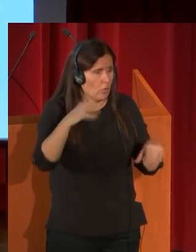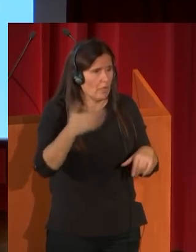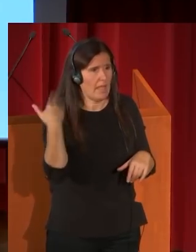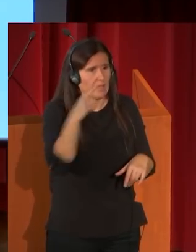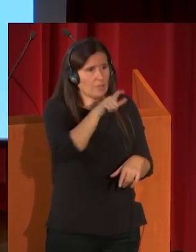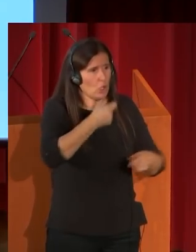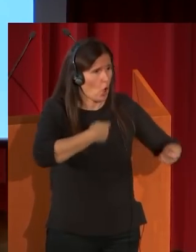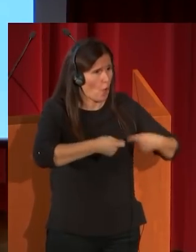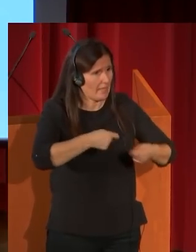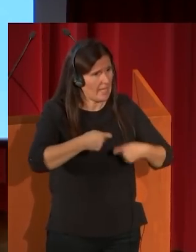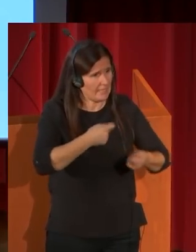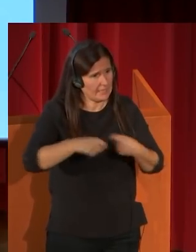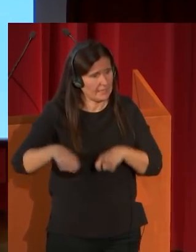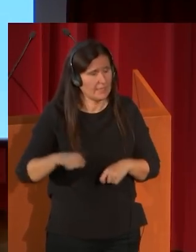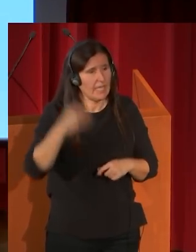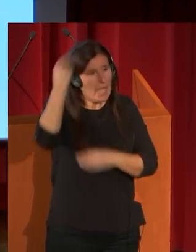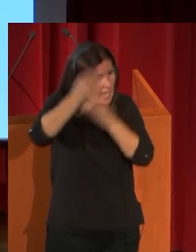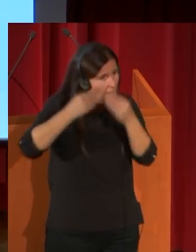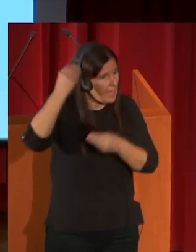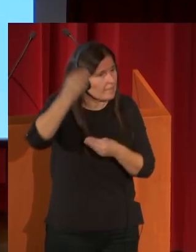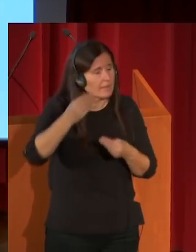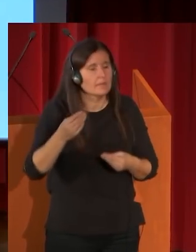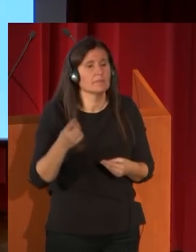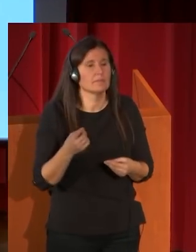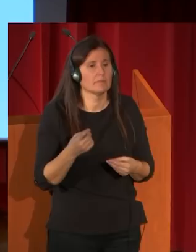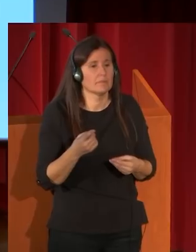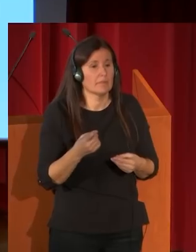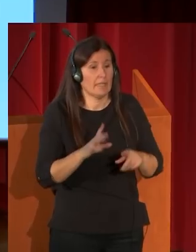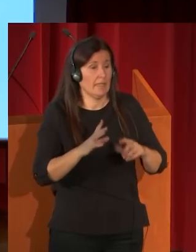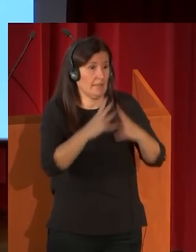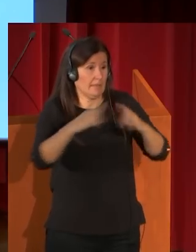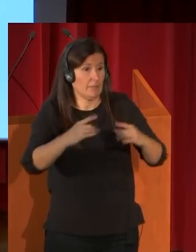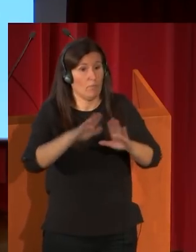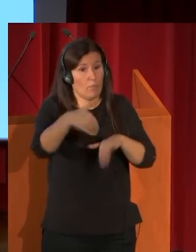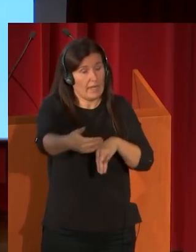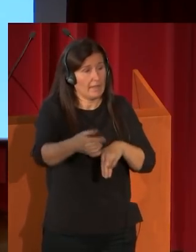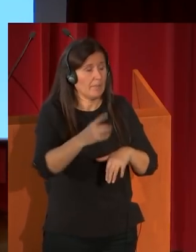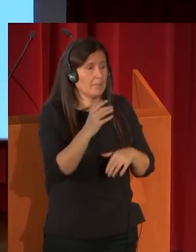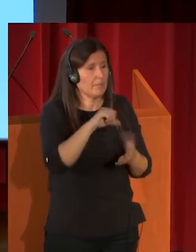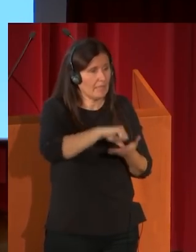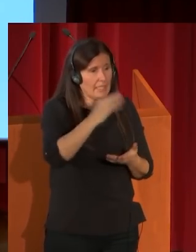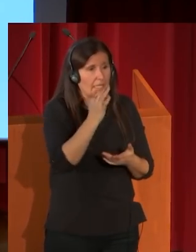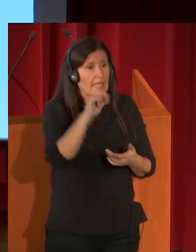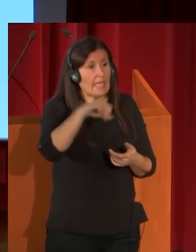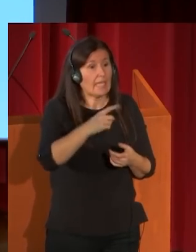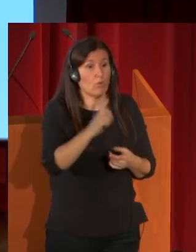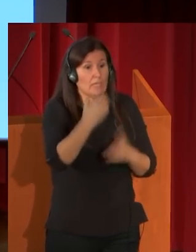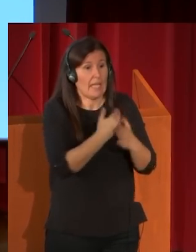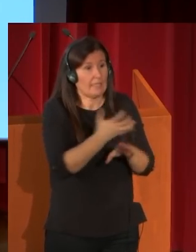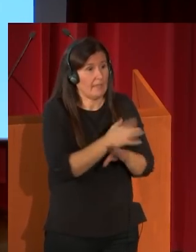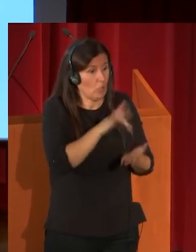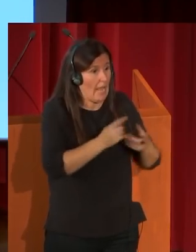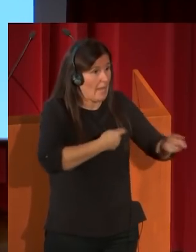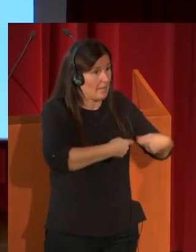árabes marroquíes que acampan a las afueras de Tánger el día antes de celebrarse el mercado en el Zoco.